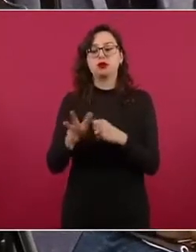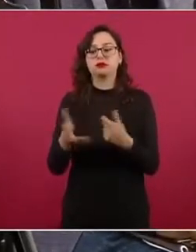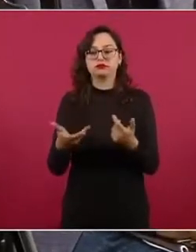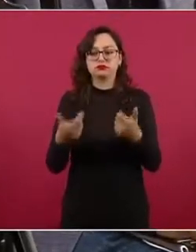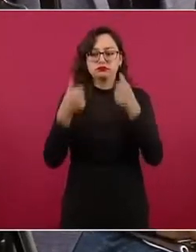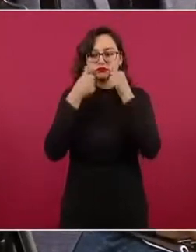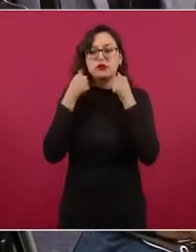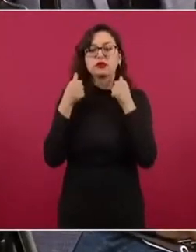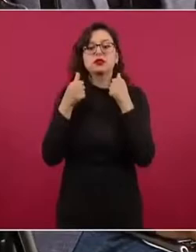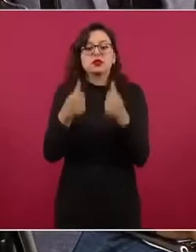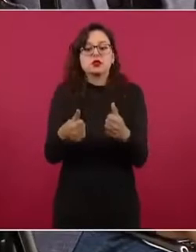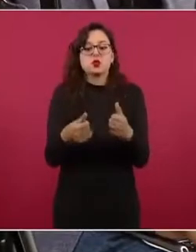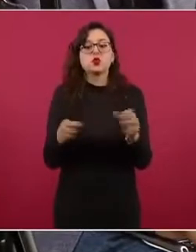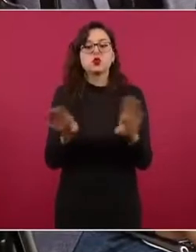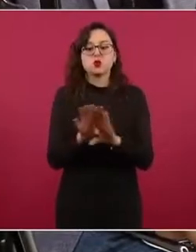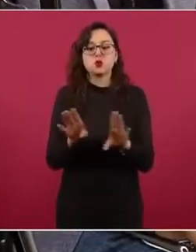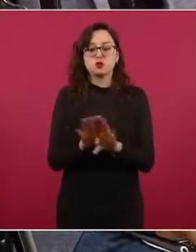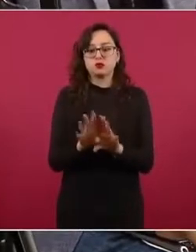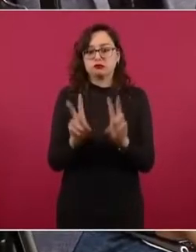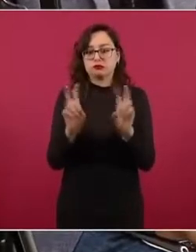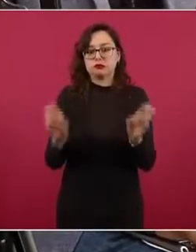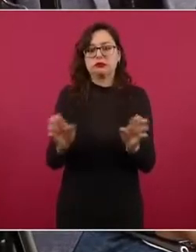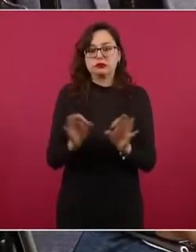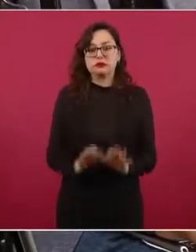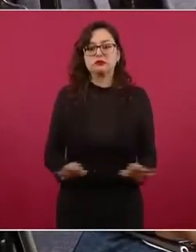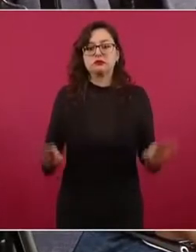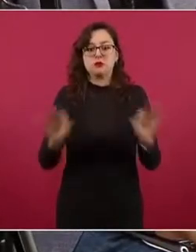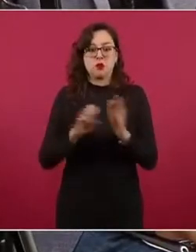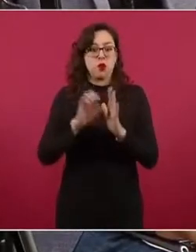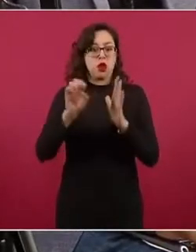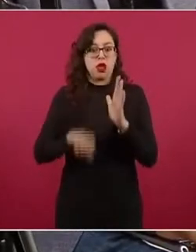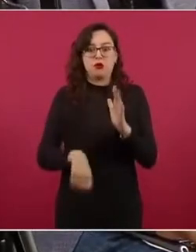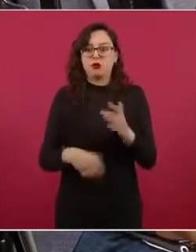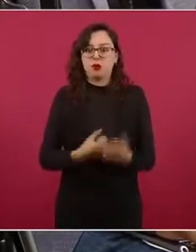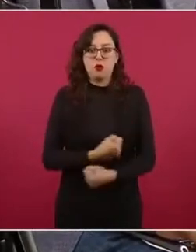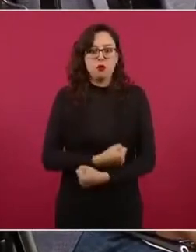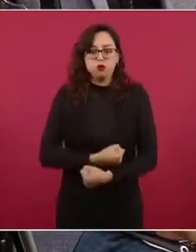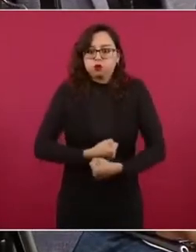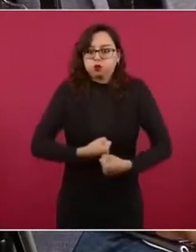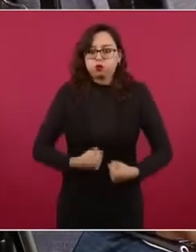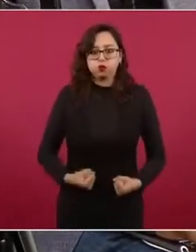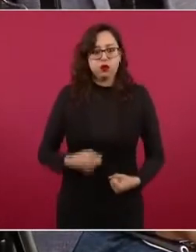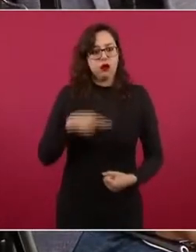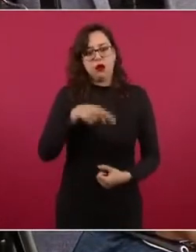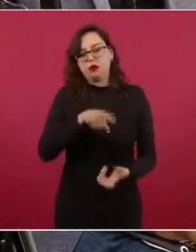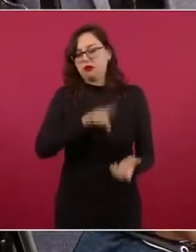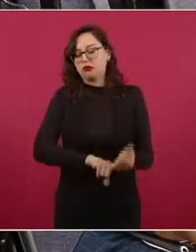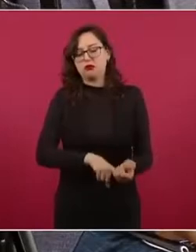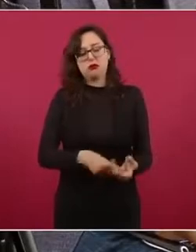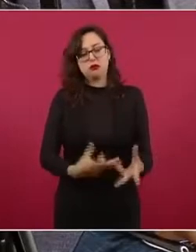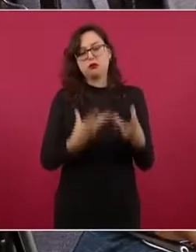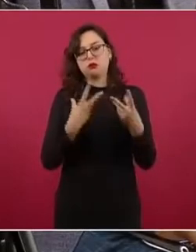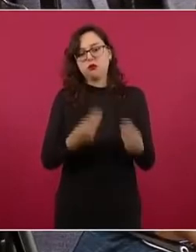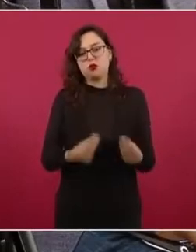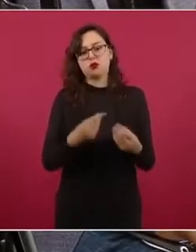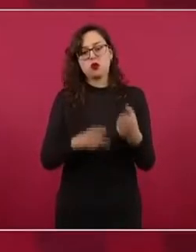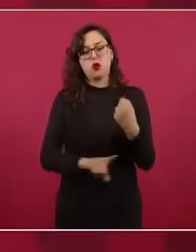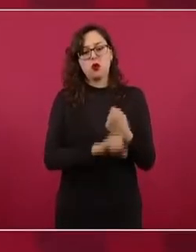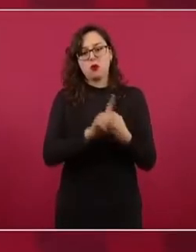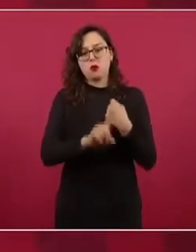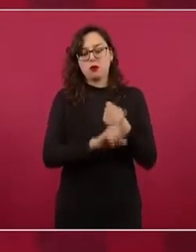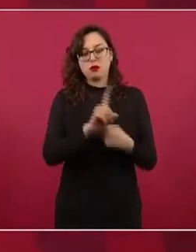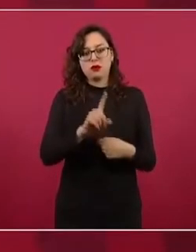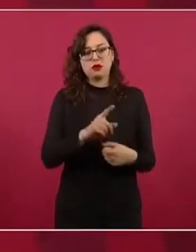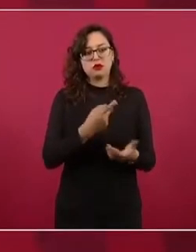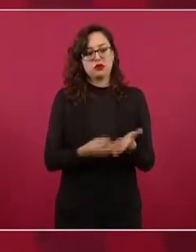global tan importante como es la obesidad, que es el detonante de la gran mayoría de las enfermedades. Gracias. Sí,